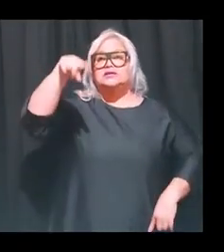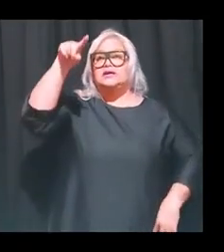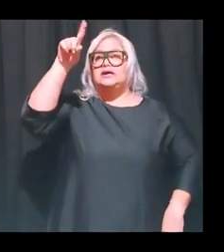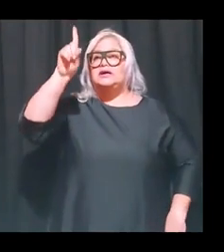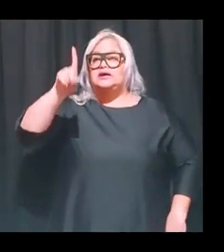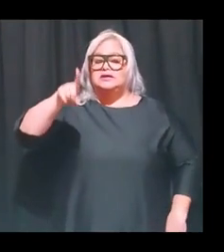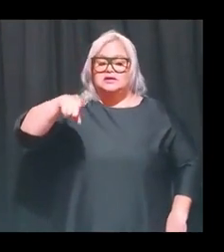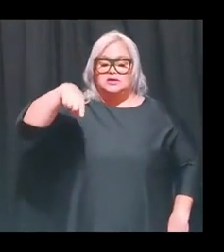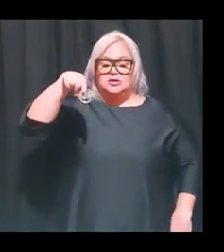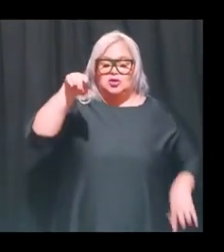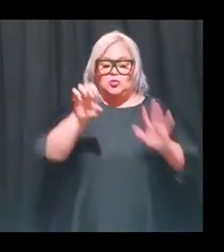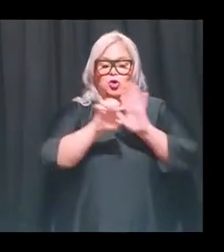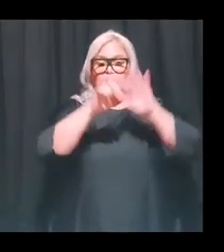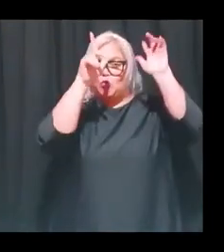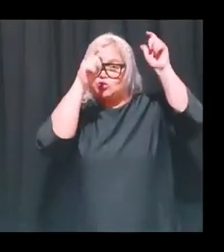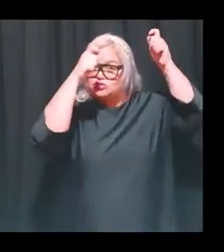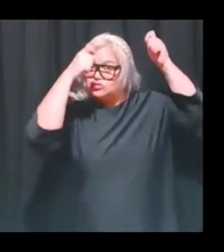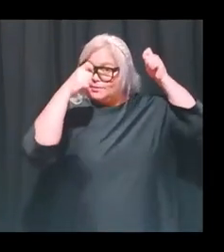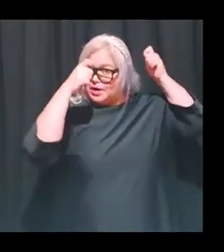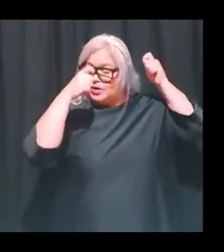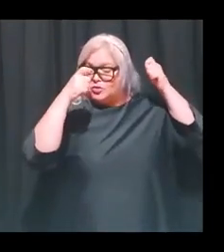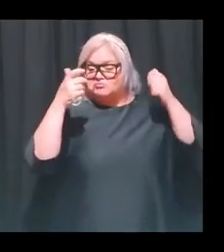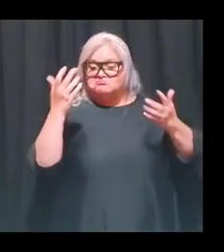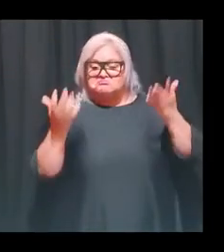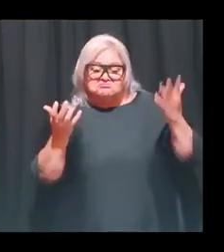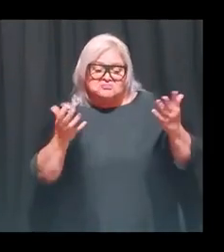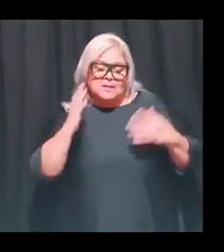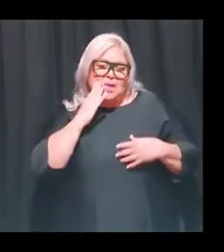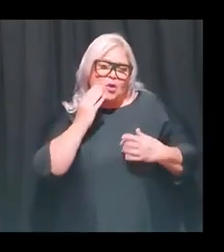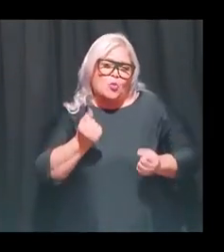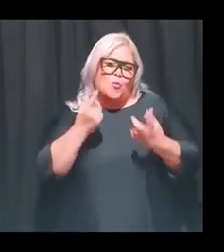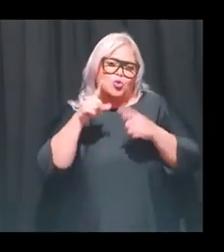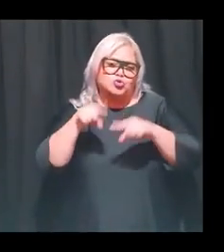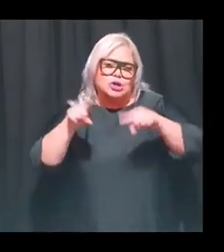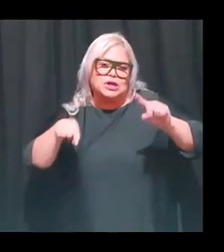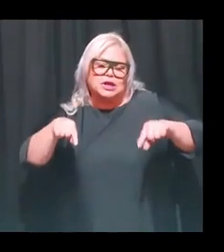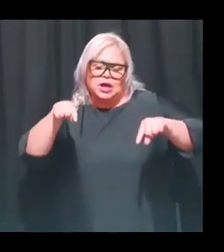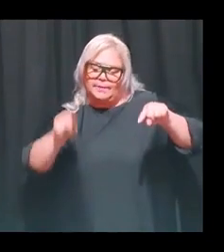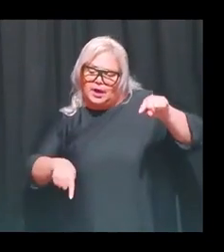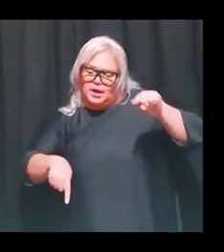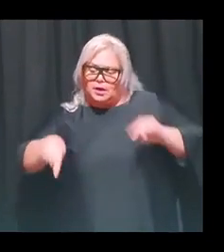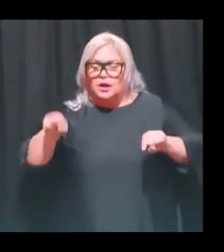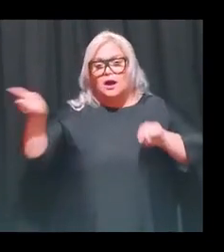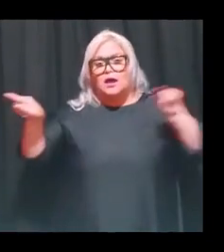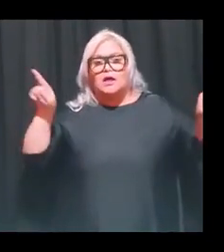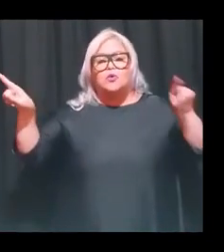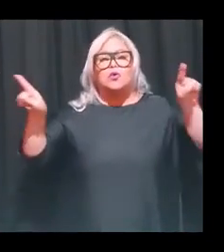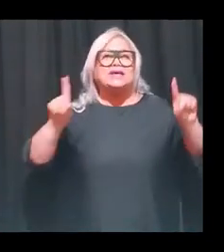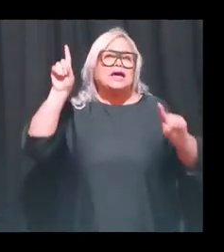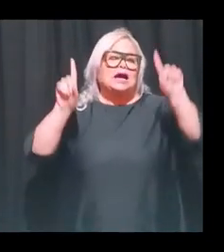los sombreros hay como muchas líneas hacia abajo hacia los lados y hacia arriba